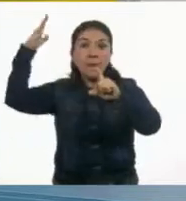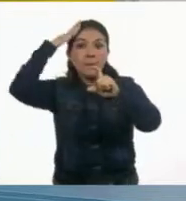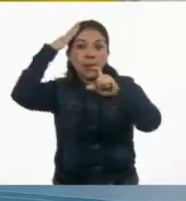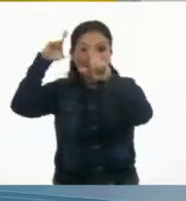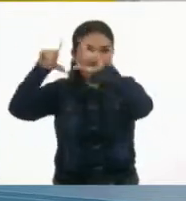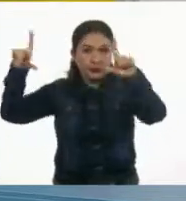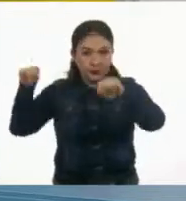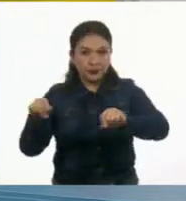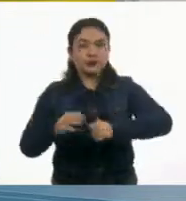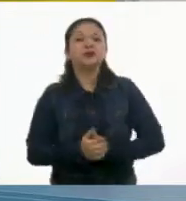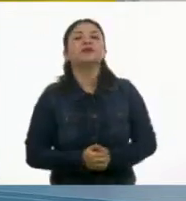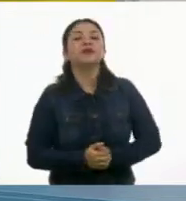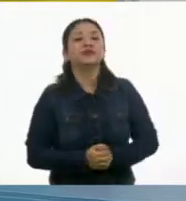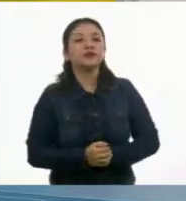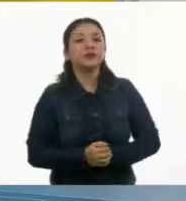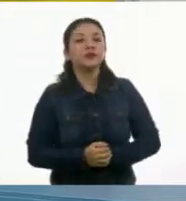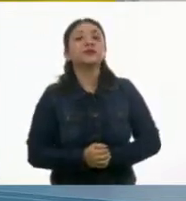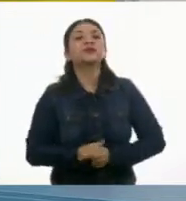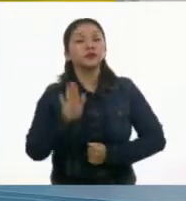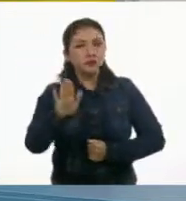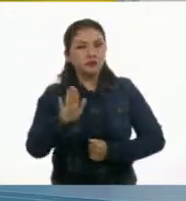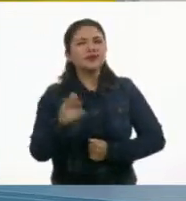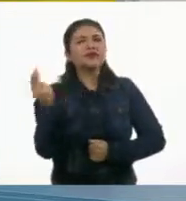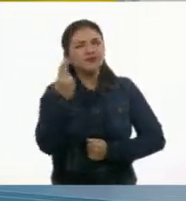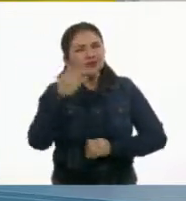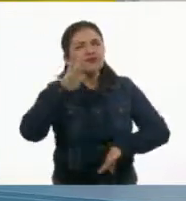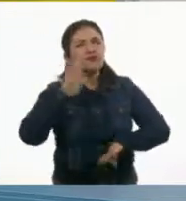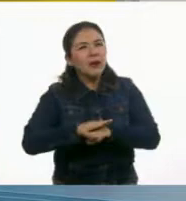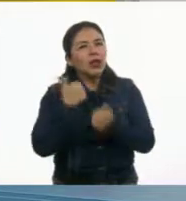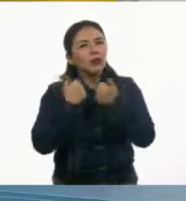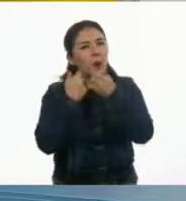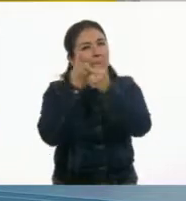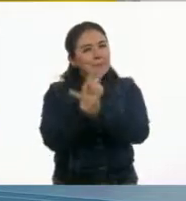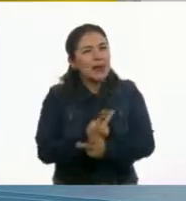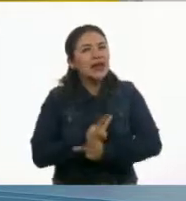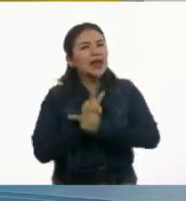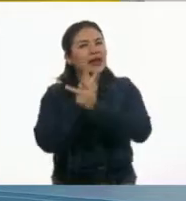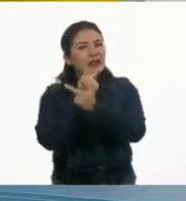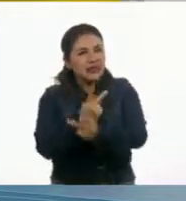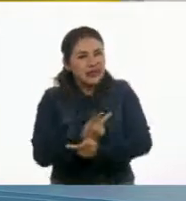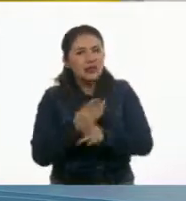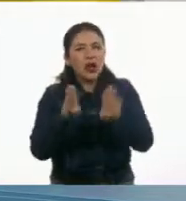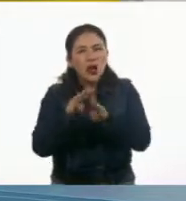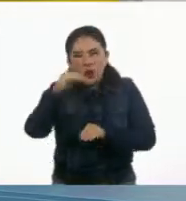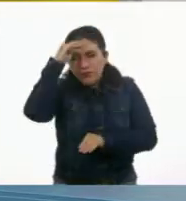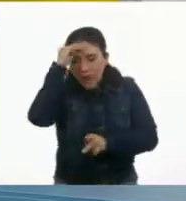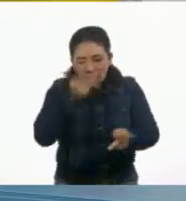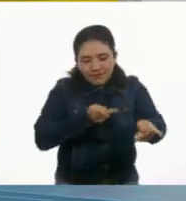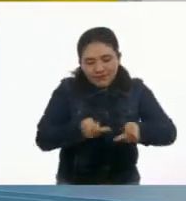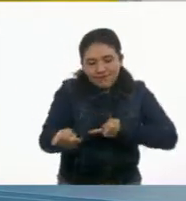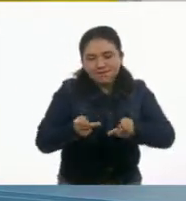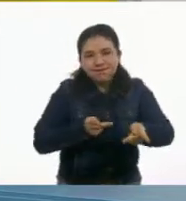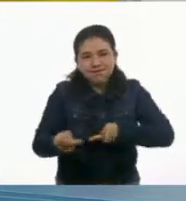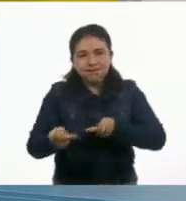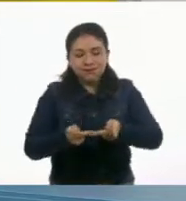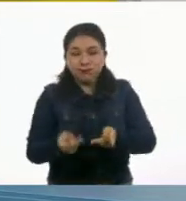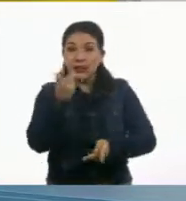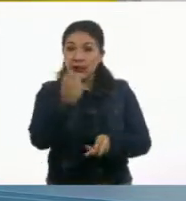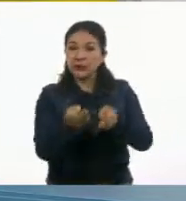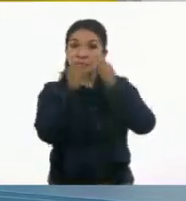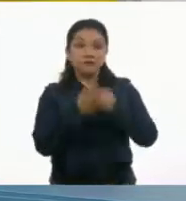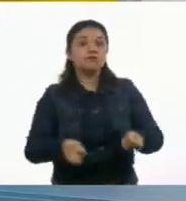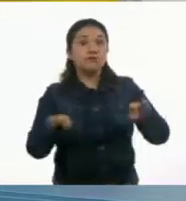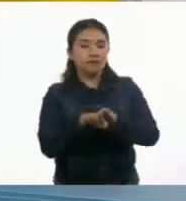pizarrón. Bien. Aunque necesitamos tener mucha paciencia y también tener una estrategia, y eso es muy